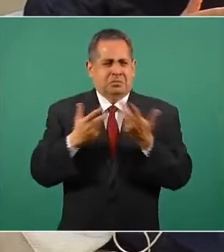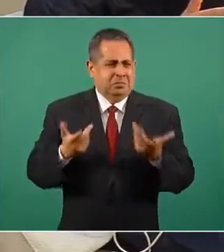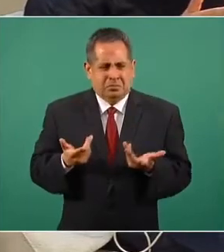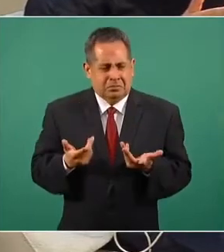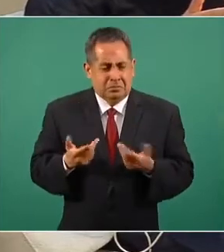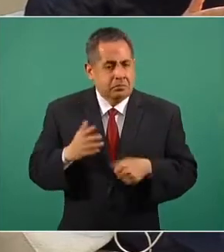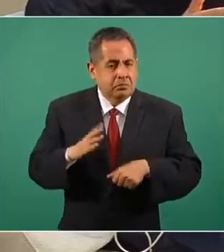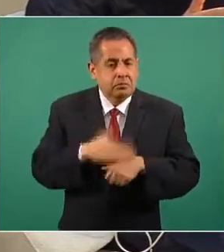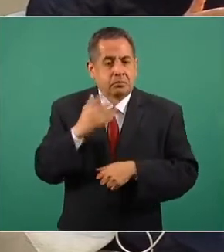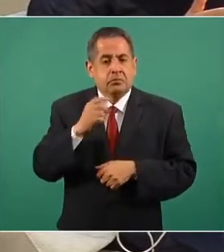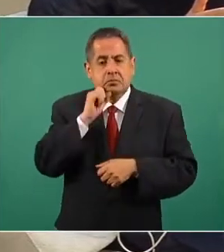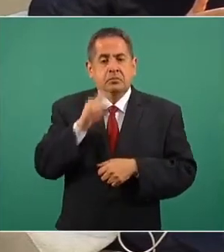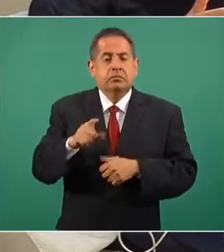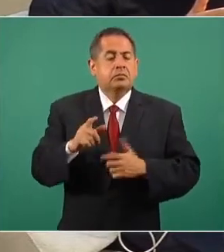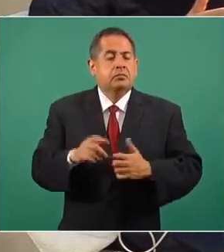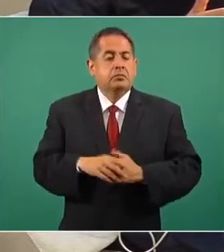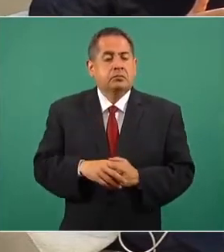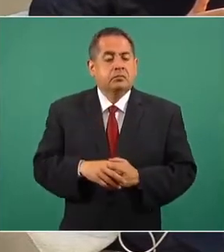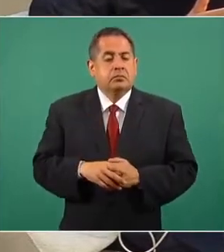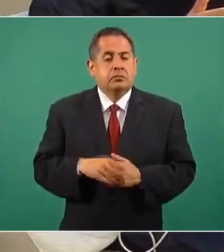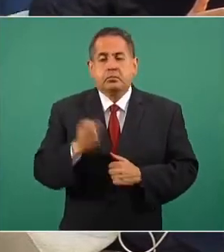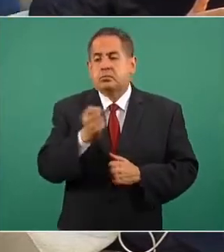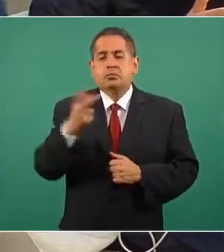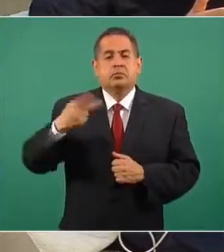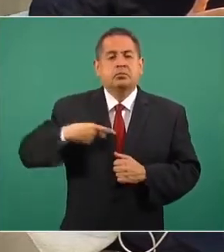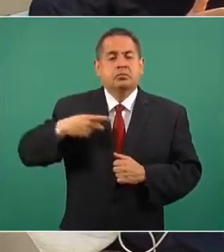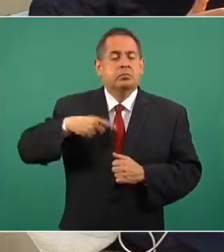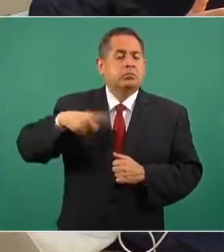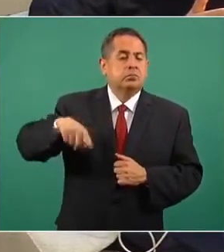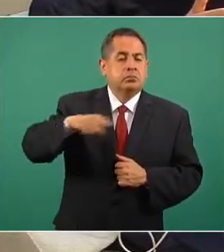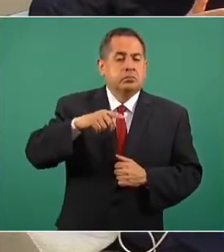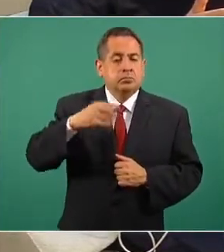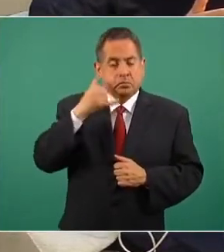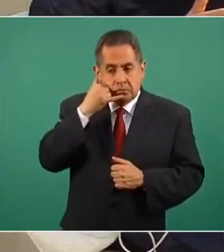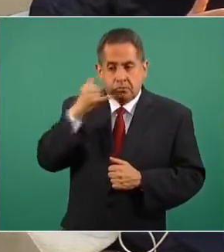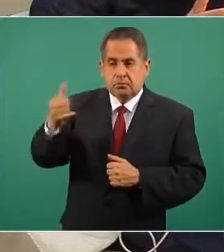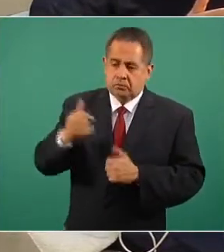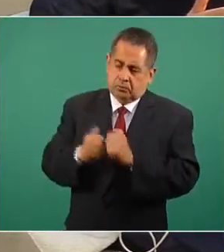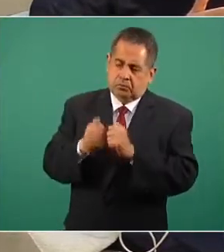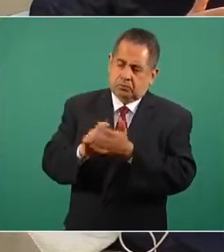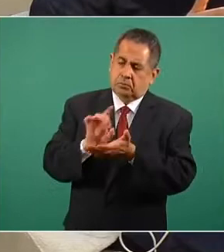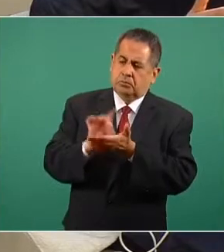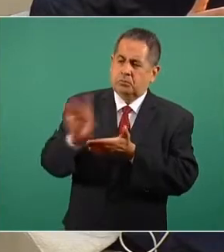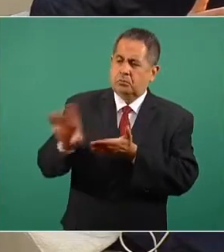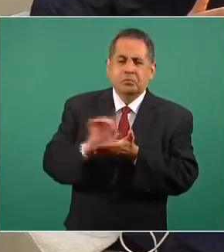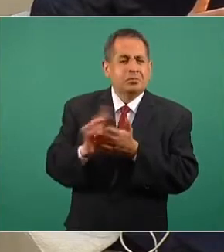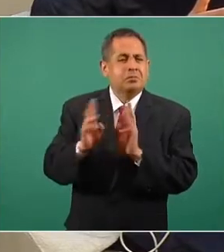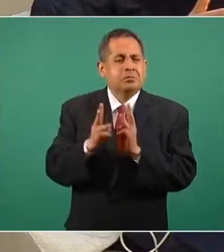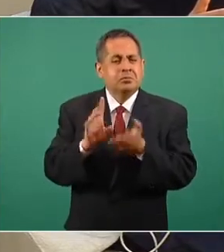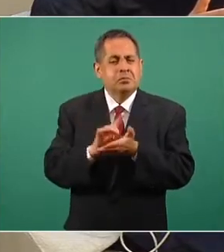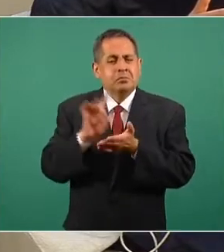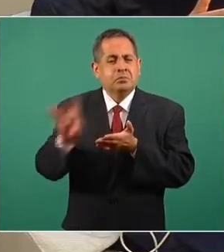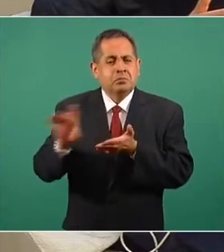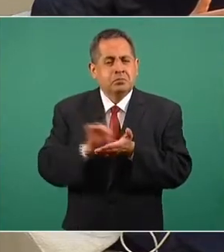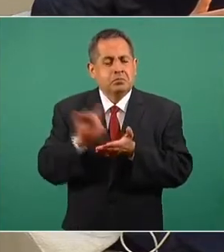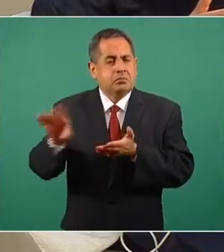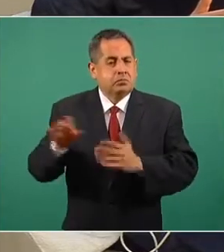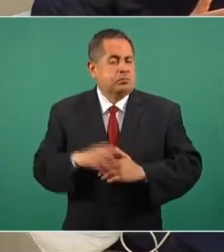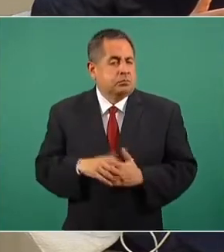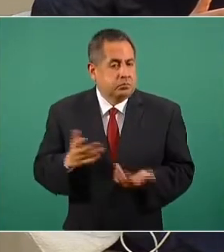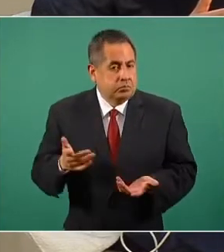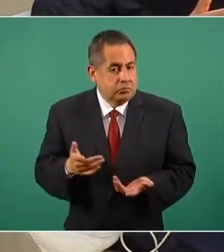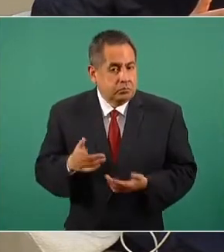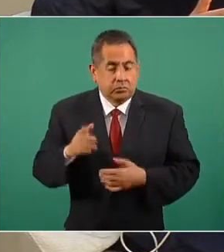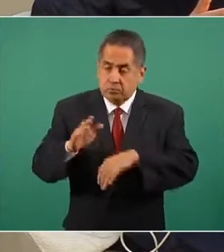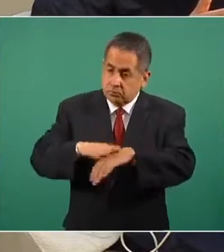sobre todo porque también algunas personas han recibido algunos mensajes vía WhatsApp, en donde ya les